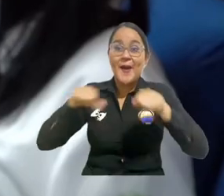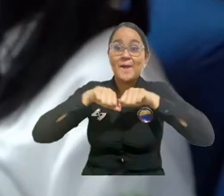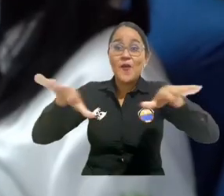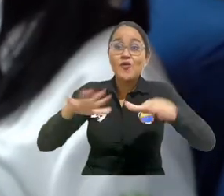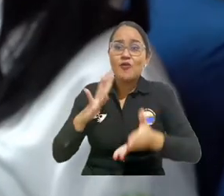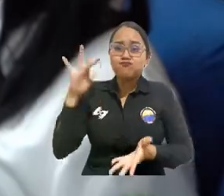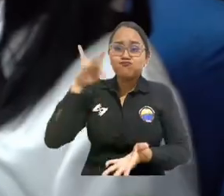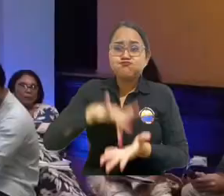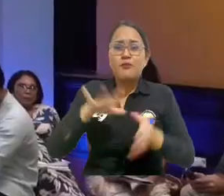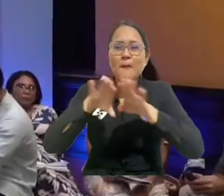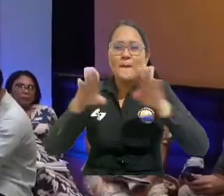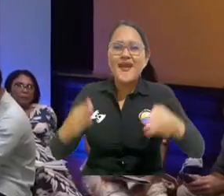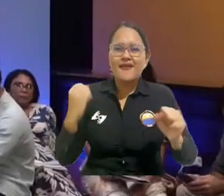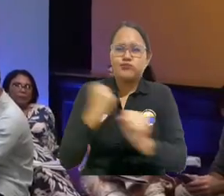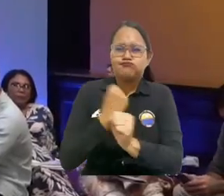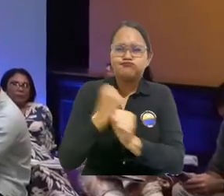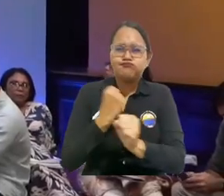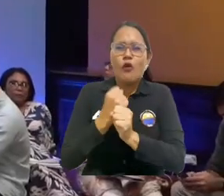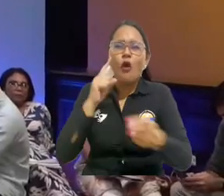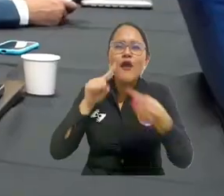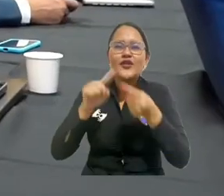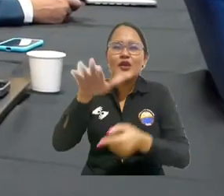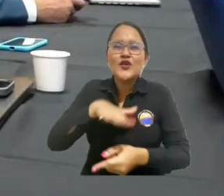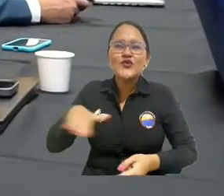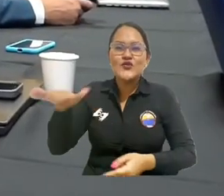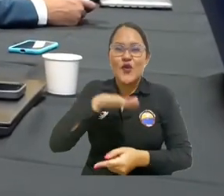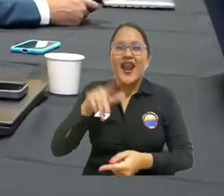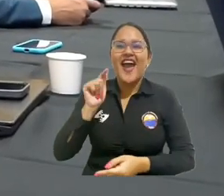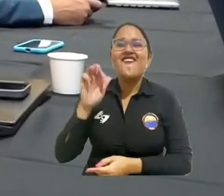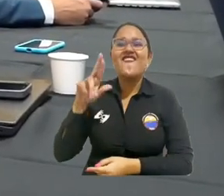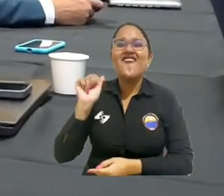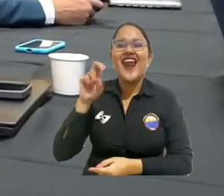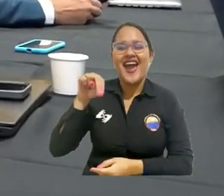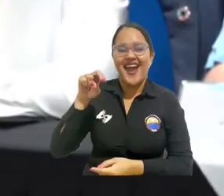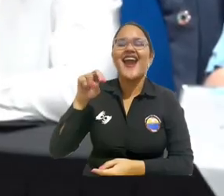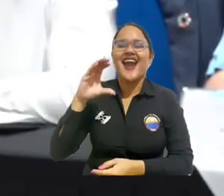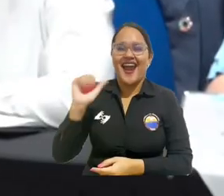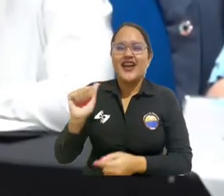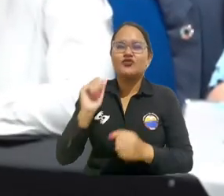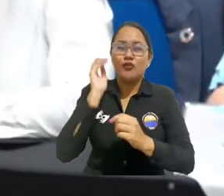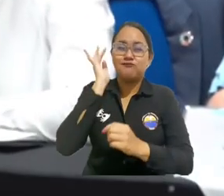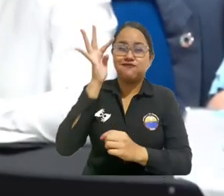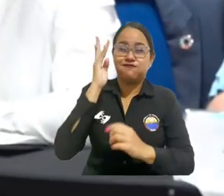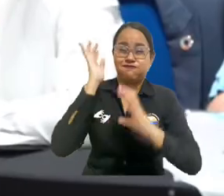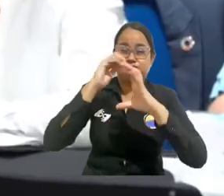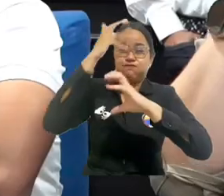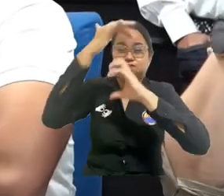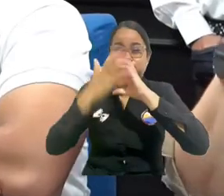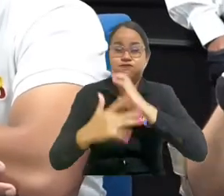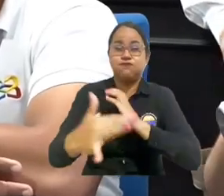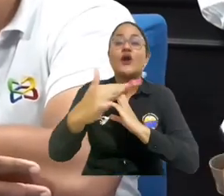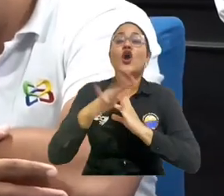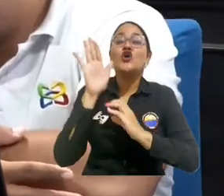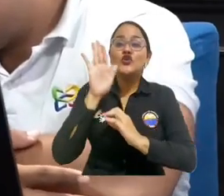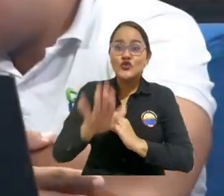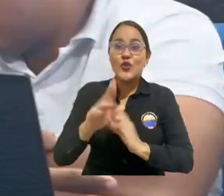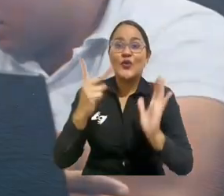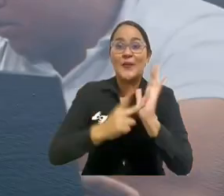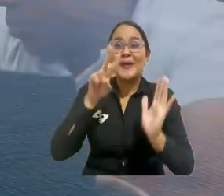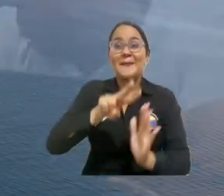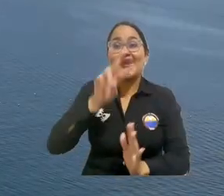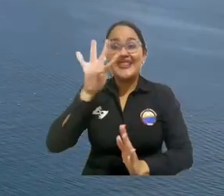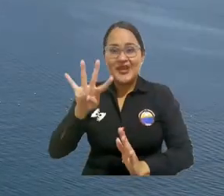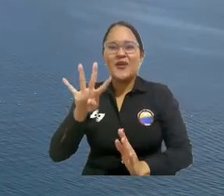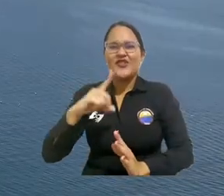estuvieron presentes en la Mesa de Trabajo hacia la Zona Franca de Innovación Azul en el marco del Innovasul Caribe 2024